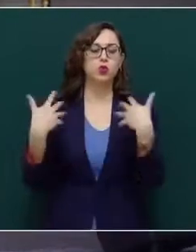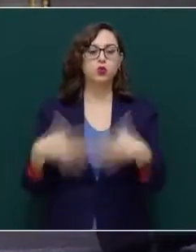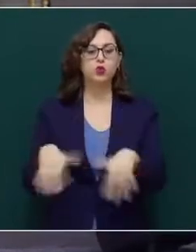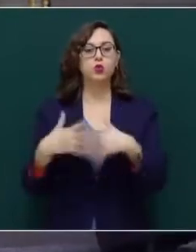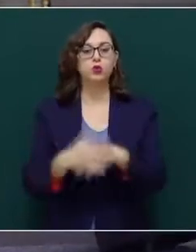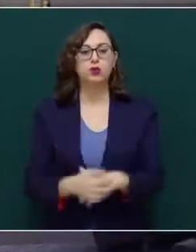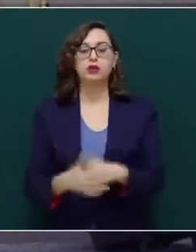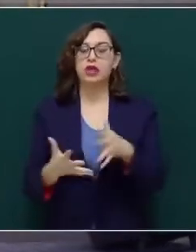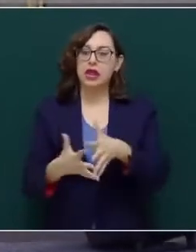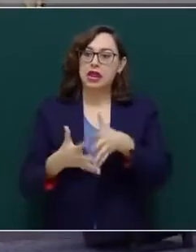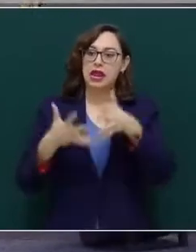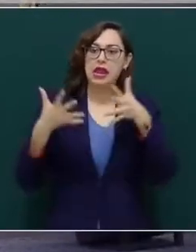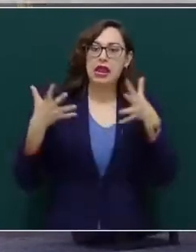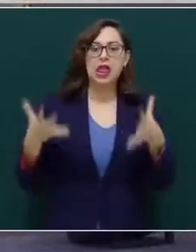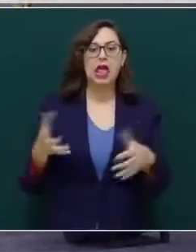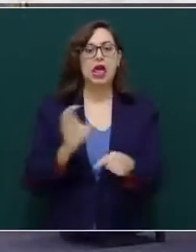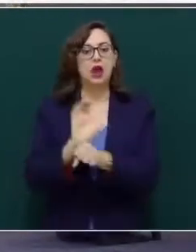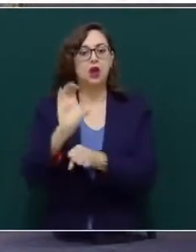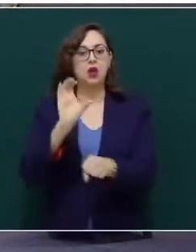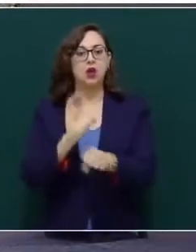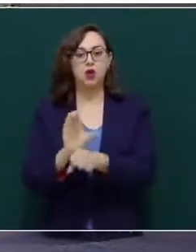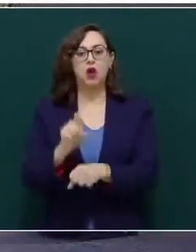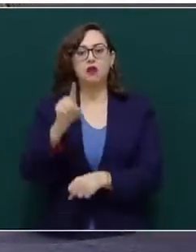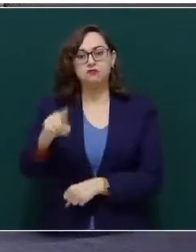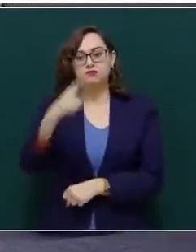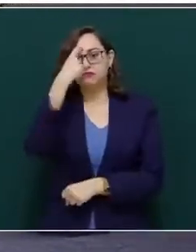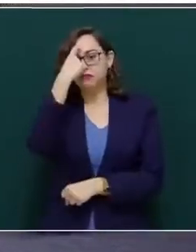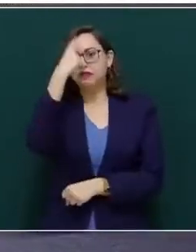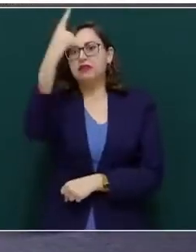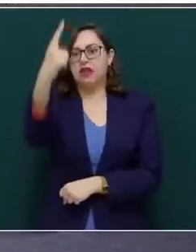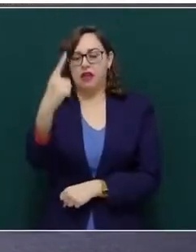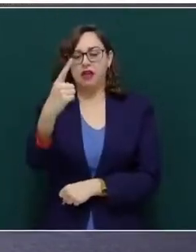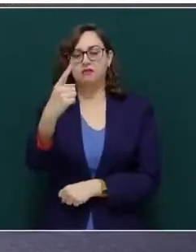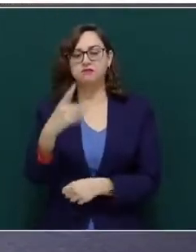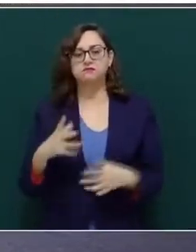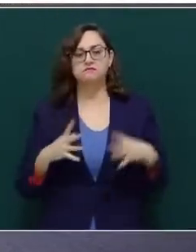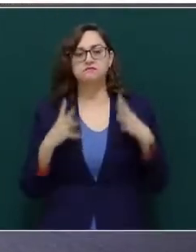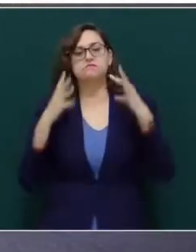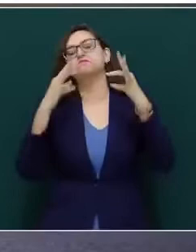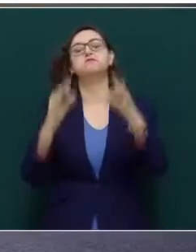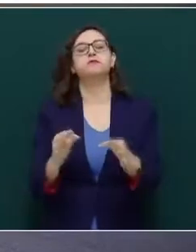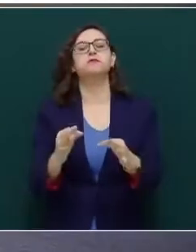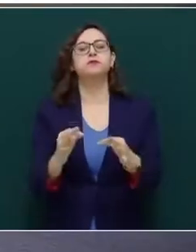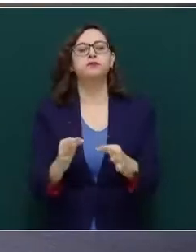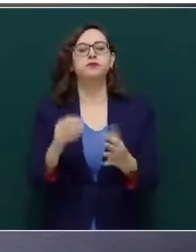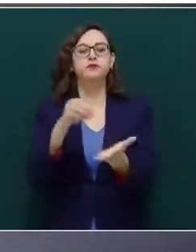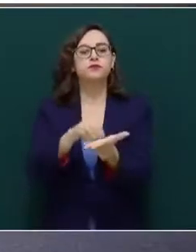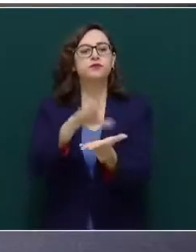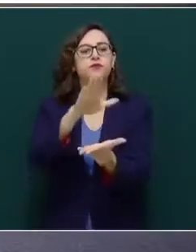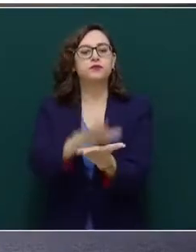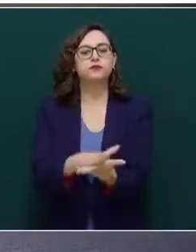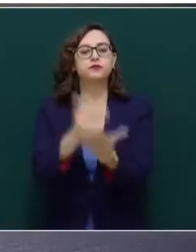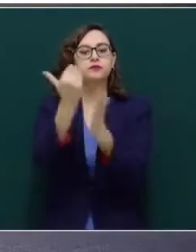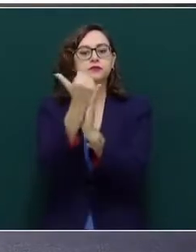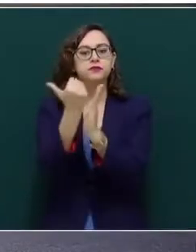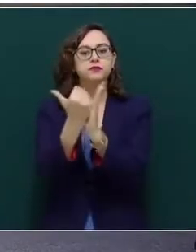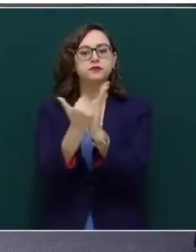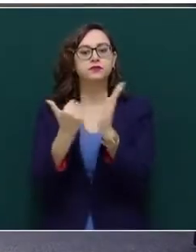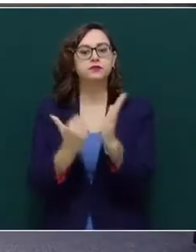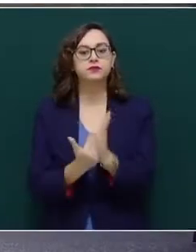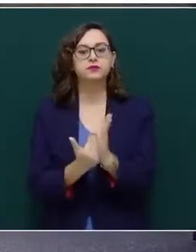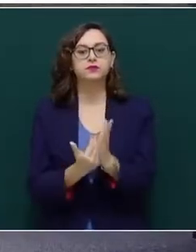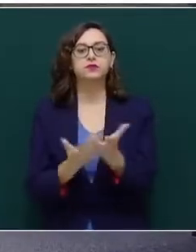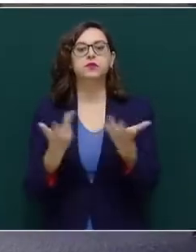la gran Colombia, creación de Libertador, comprendía las actuales